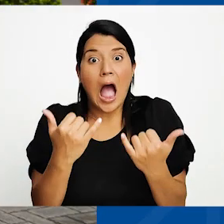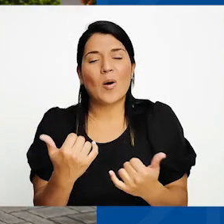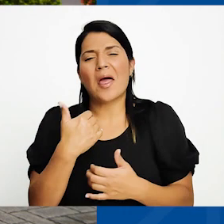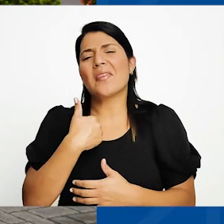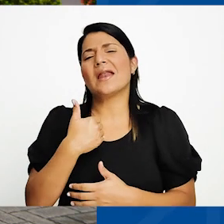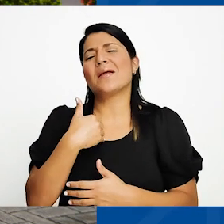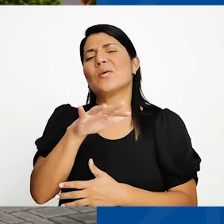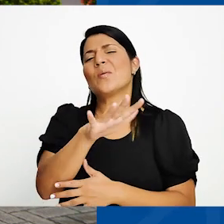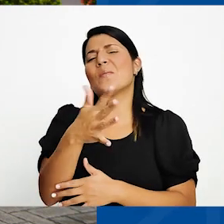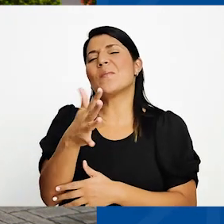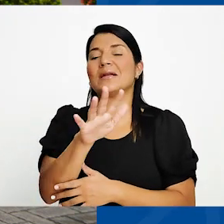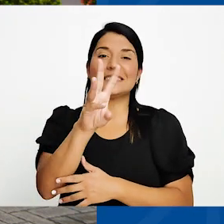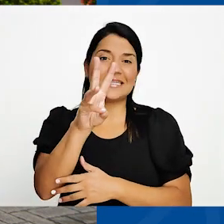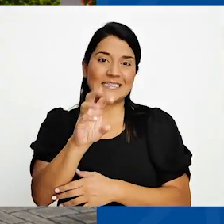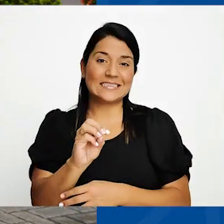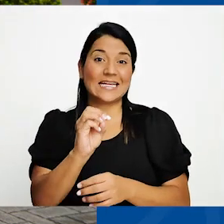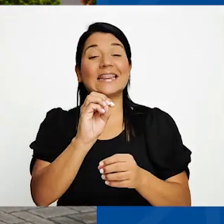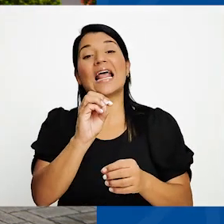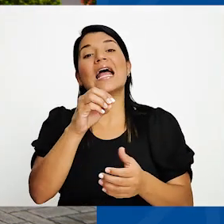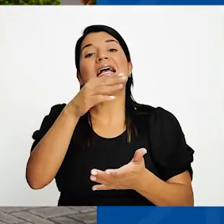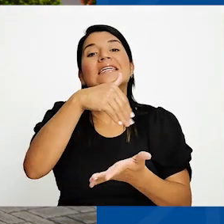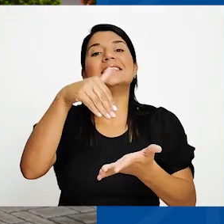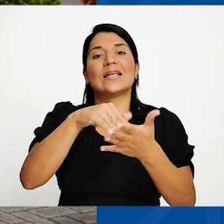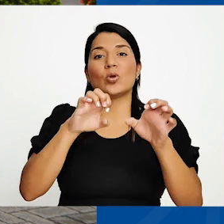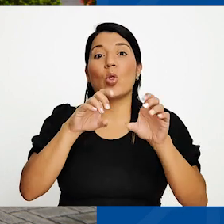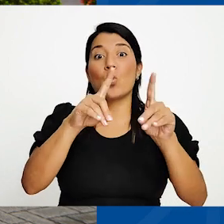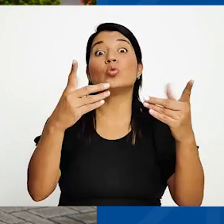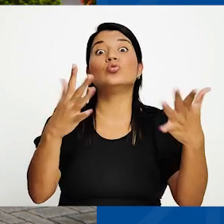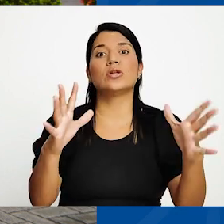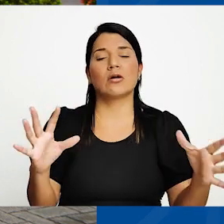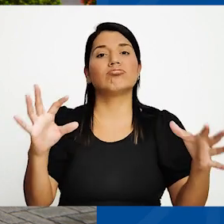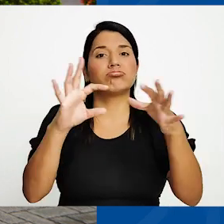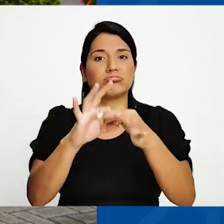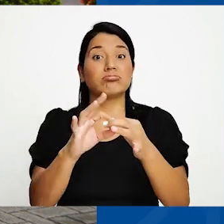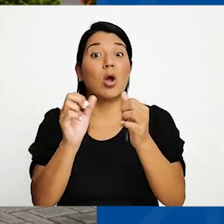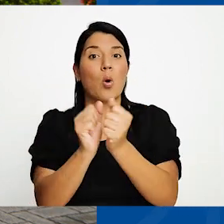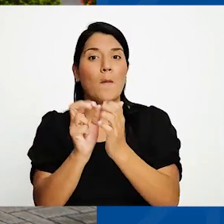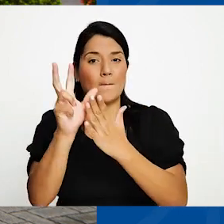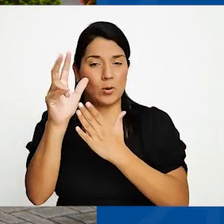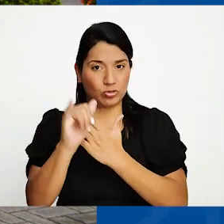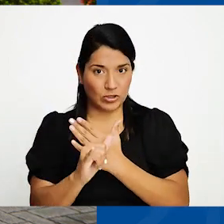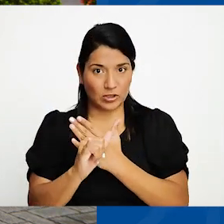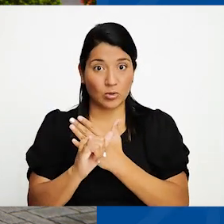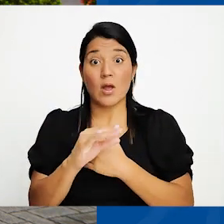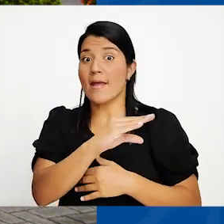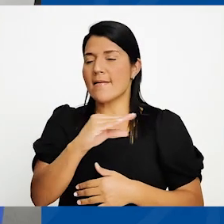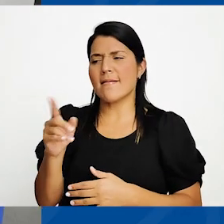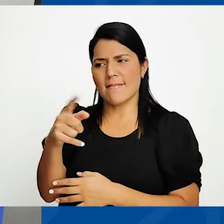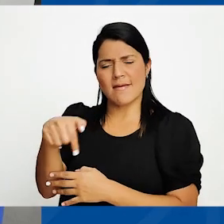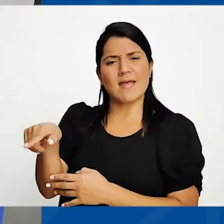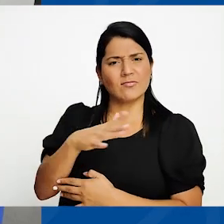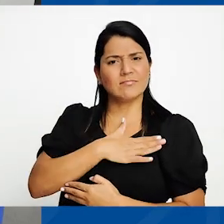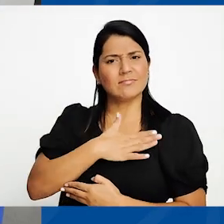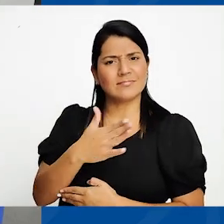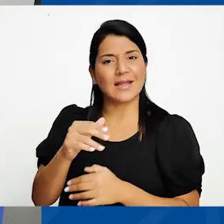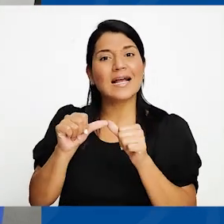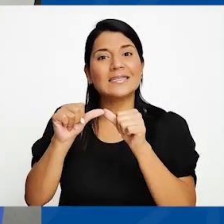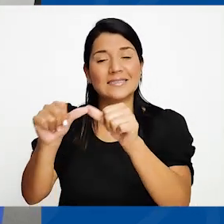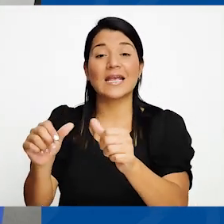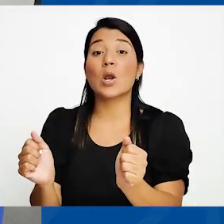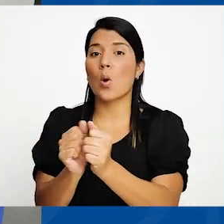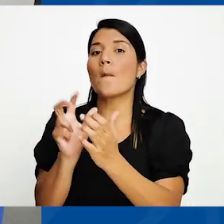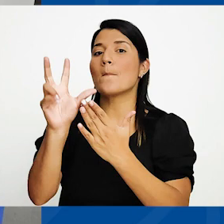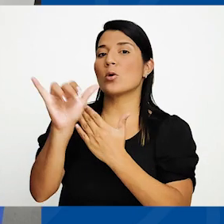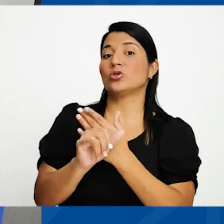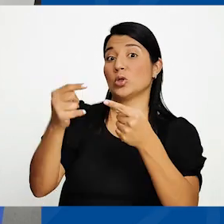aproximadamente 60 instituciones ya vinculadas con el proyecto que están completamente anuentes a continuar incluso con el proyecto